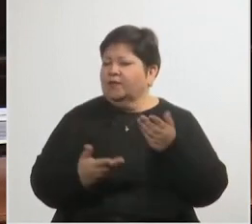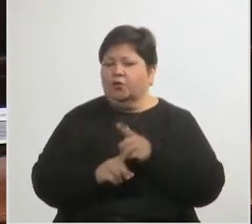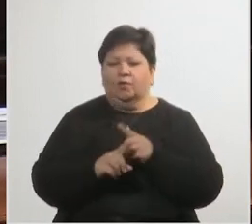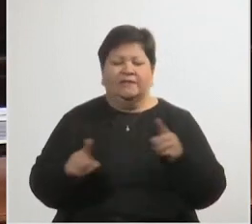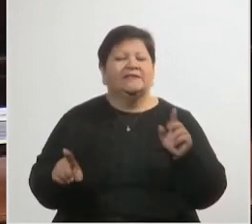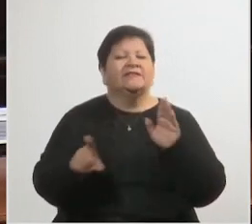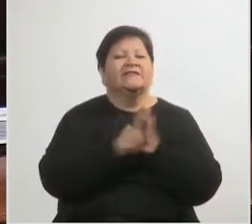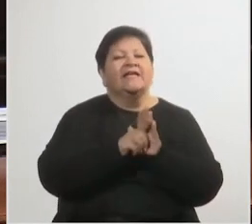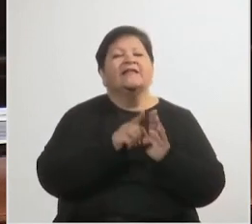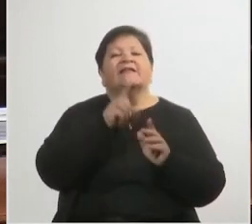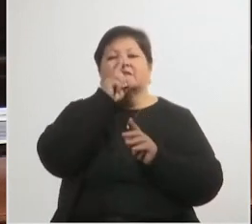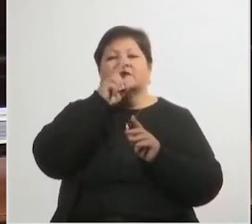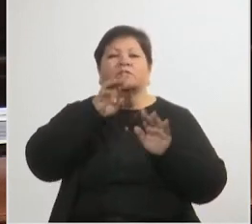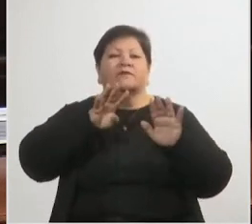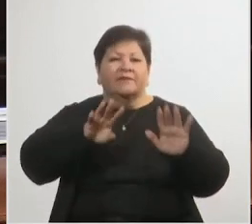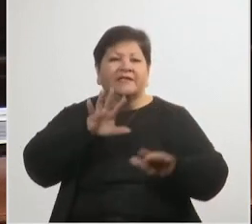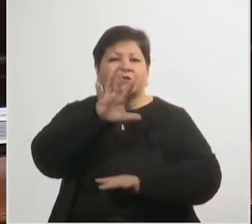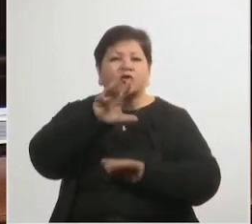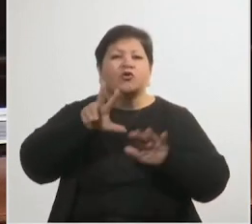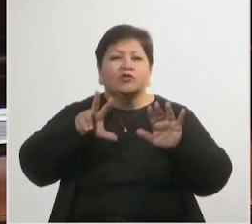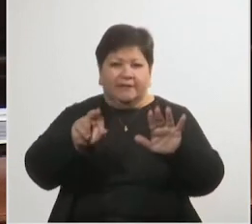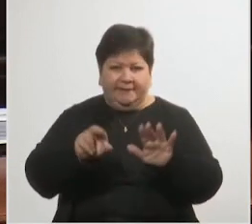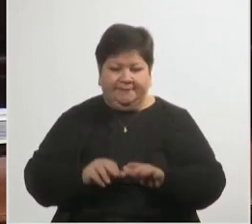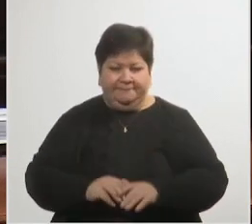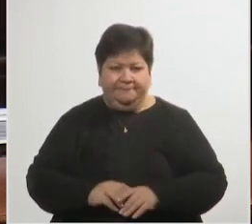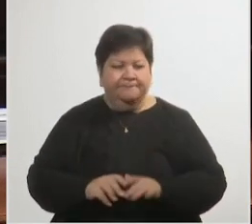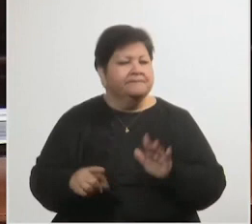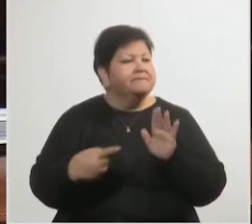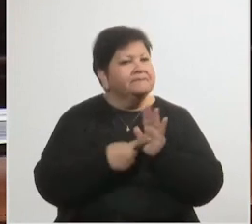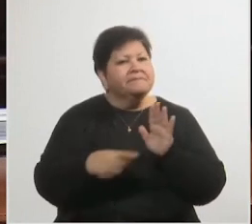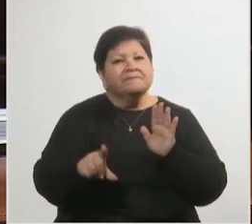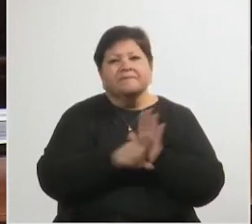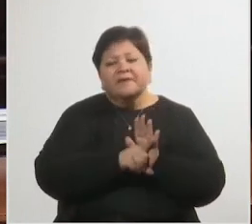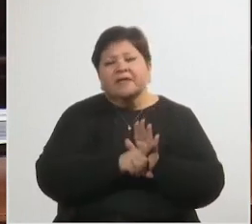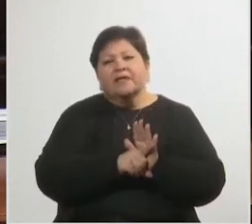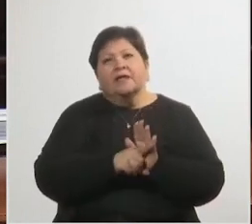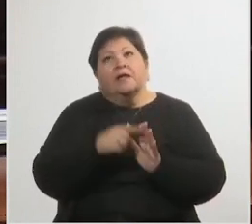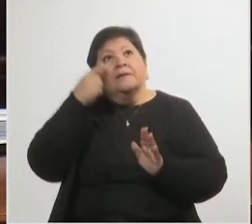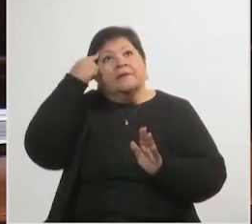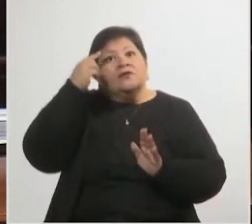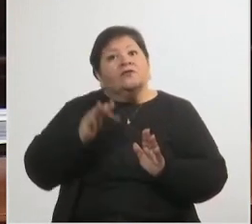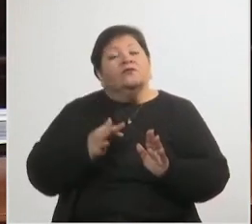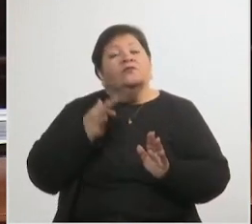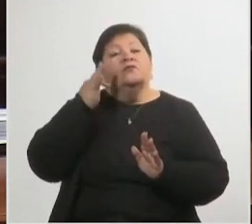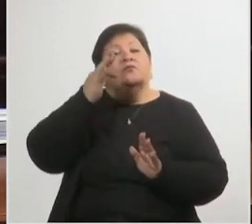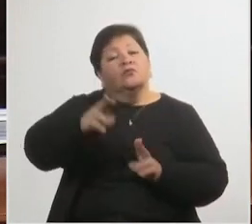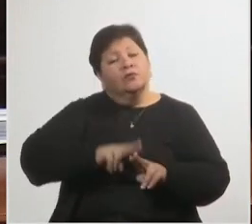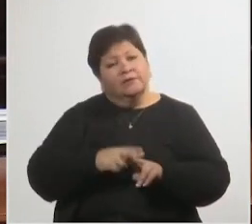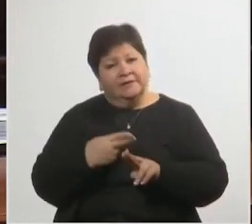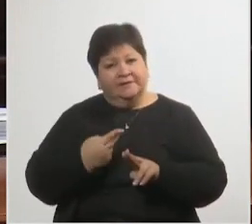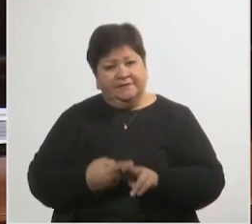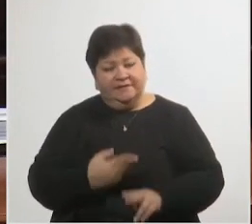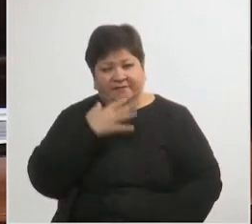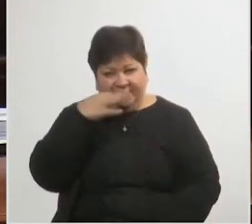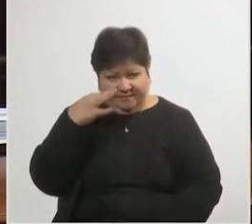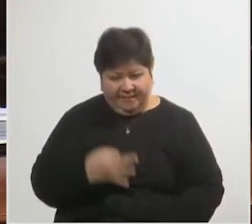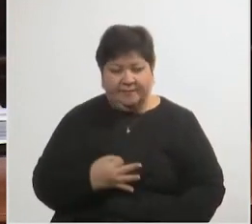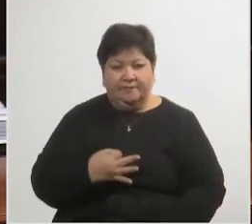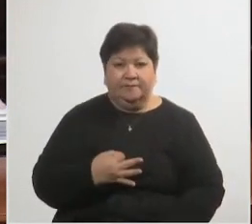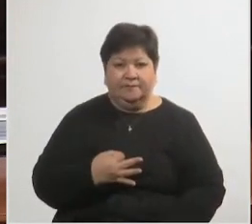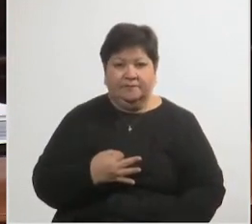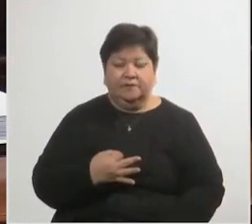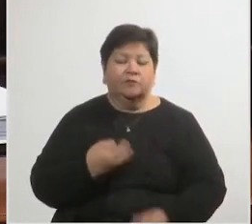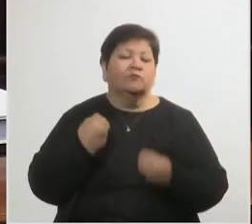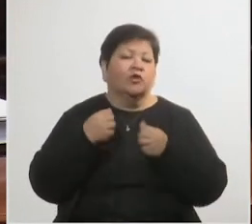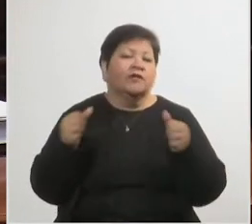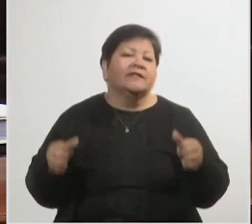refiero a la ley 19.580. Una ley que pienso que en un futuro habrá que revisar seriamente porque